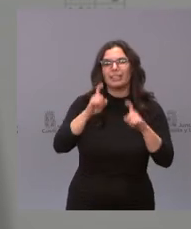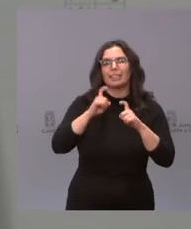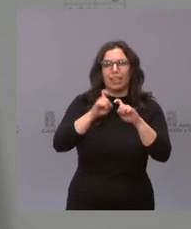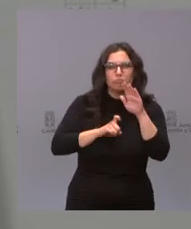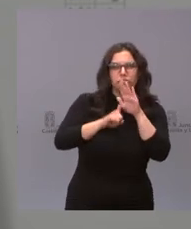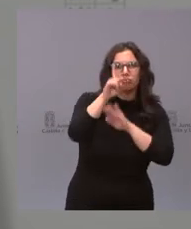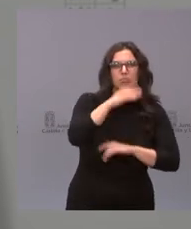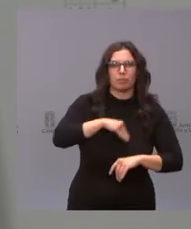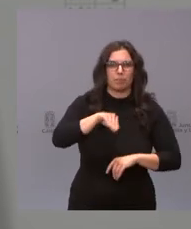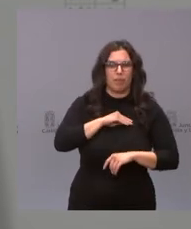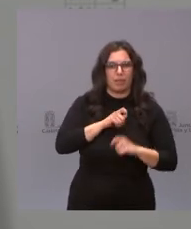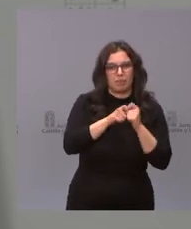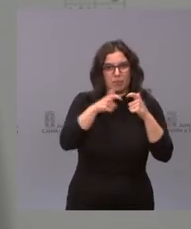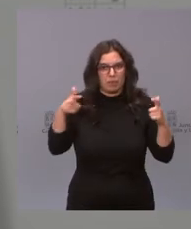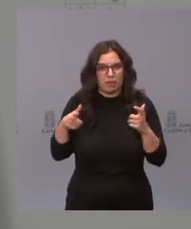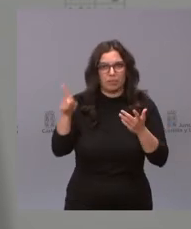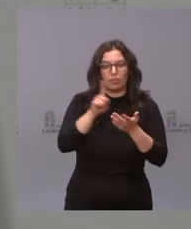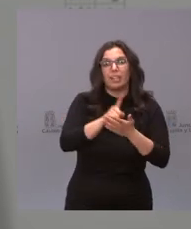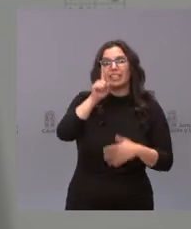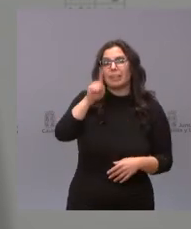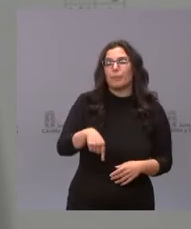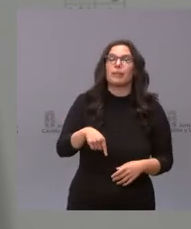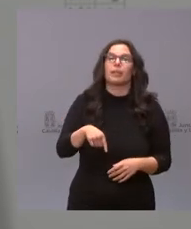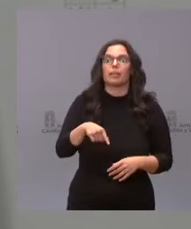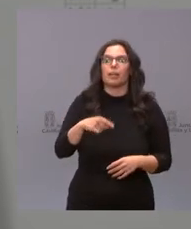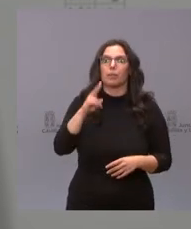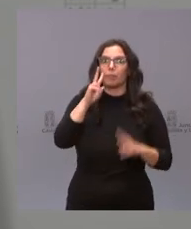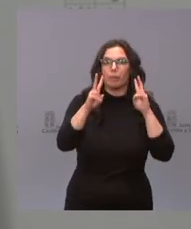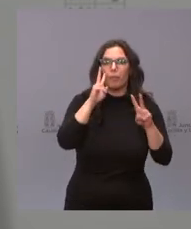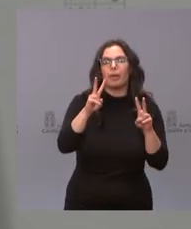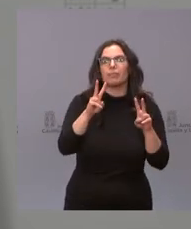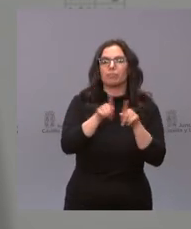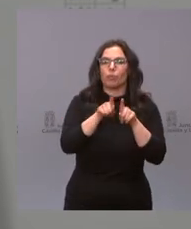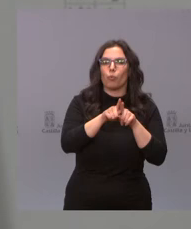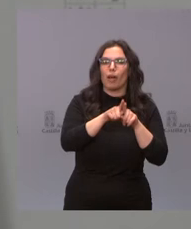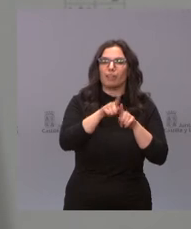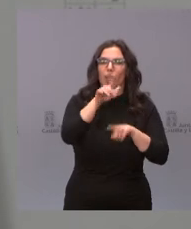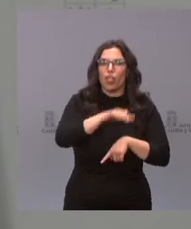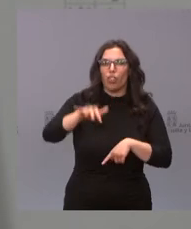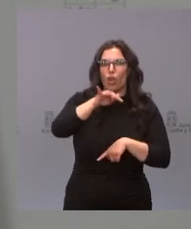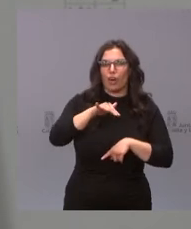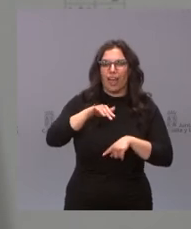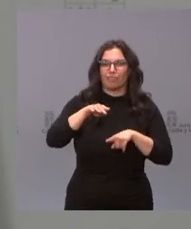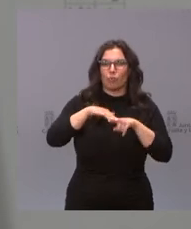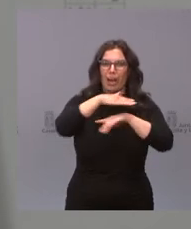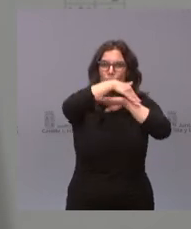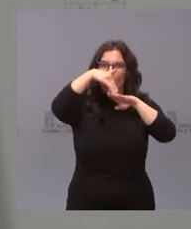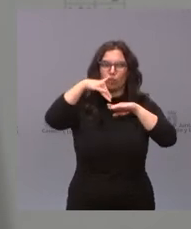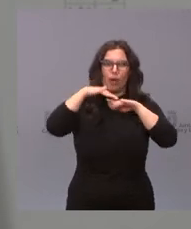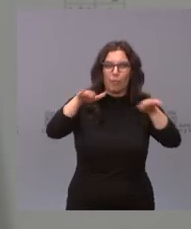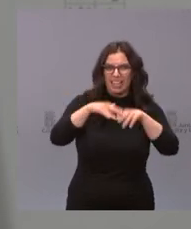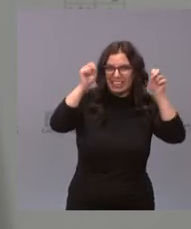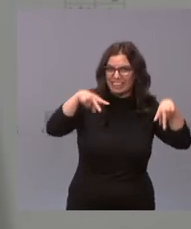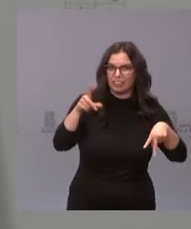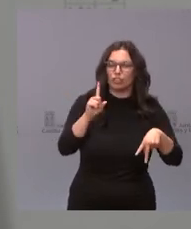y sobre todo de mirar hacia el interior de nuestro país de mirar hacia el interior y en especial a